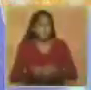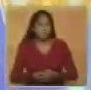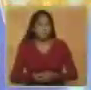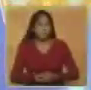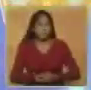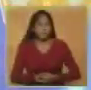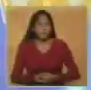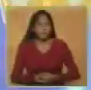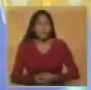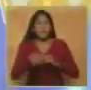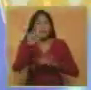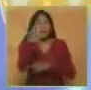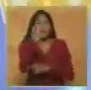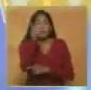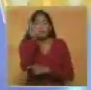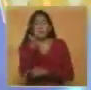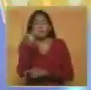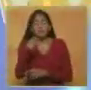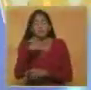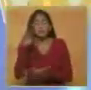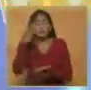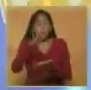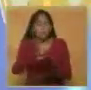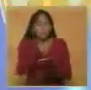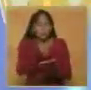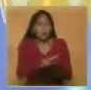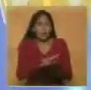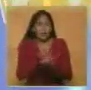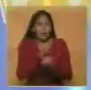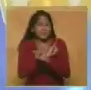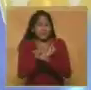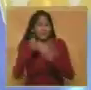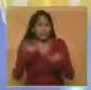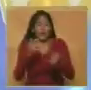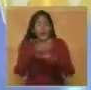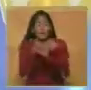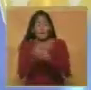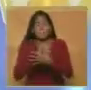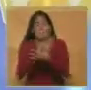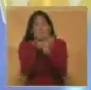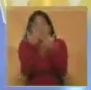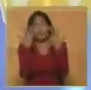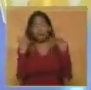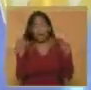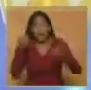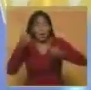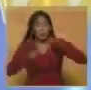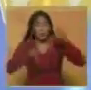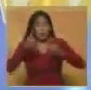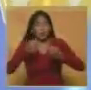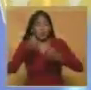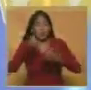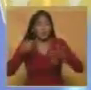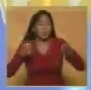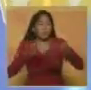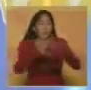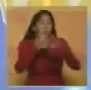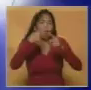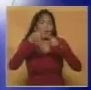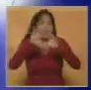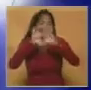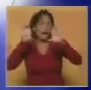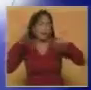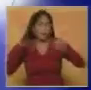Diez personas muertas fue el resultado de un fatal accidente de tránsito registrado esta madrugada entre un autobús de pasajeros y una gandola en el estado Miranda.